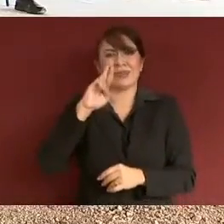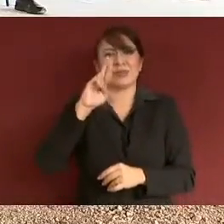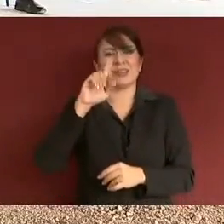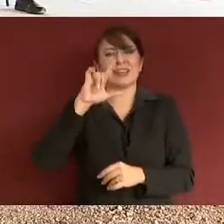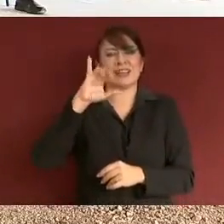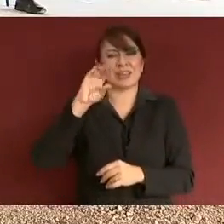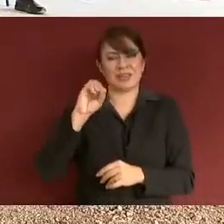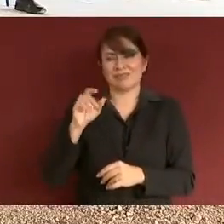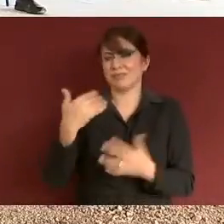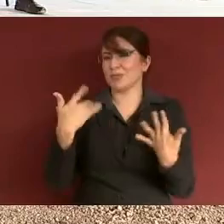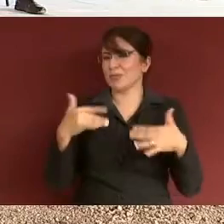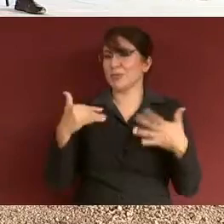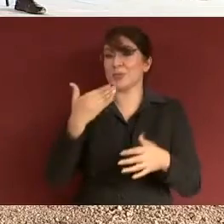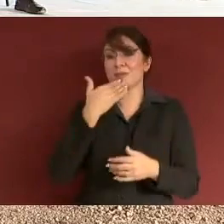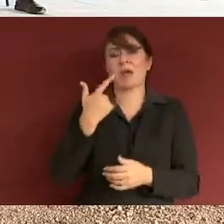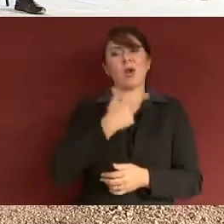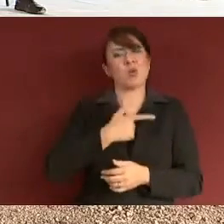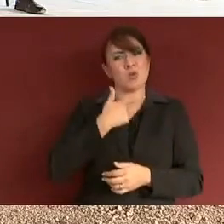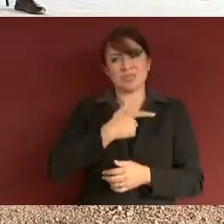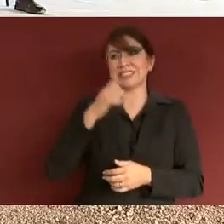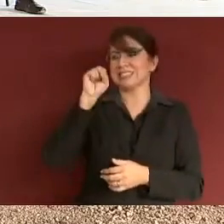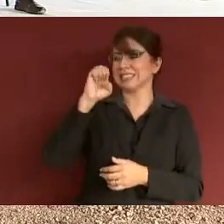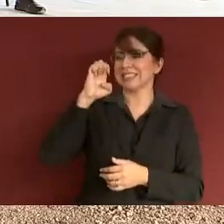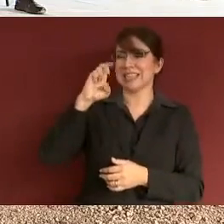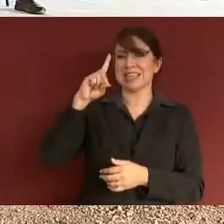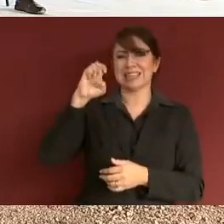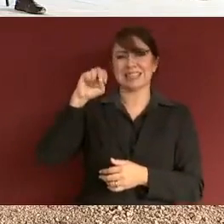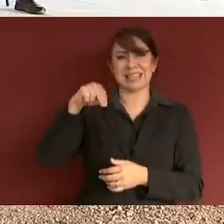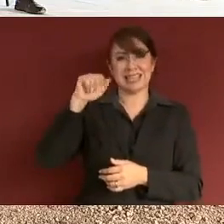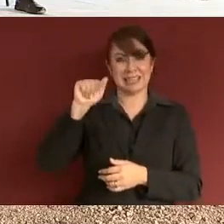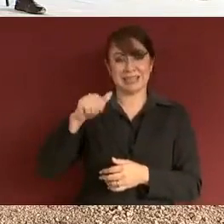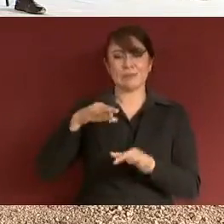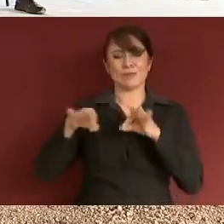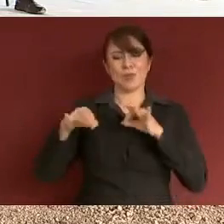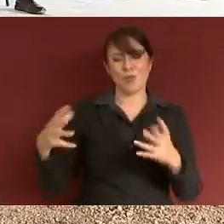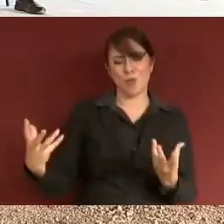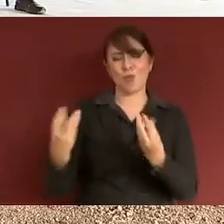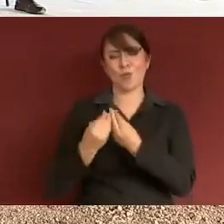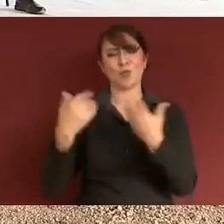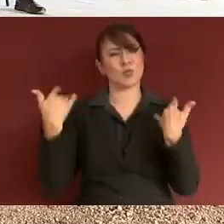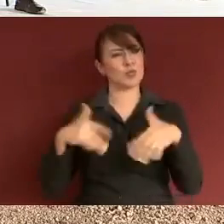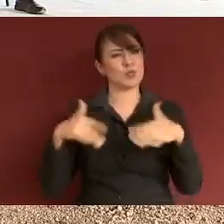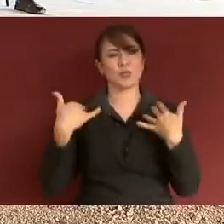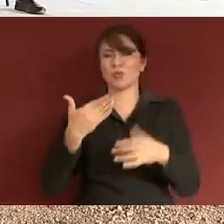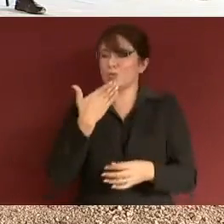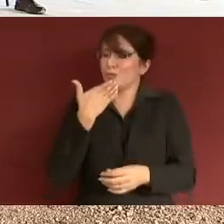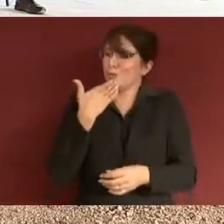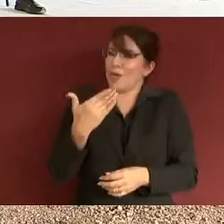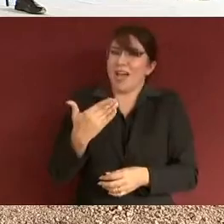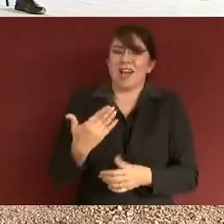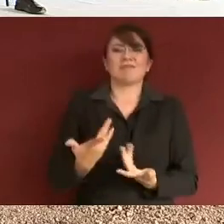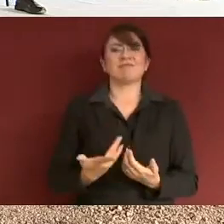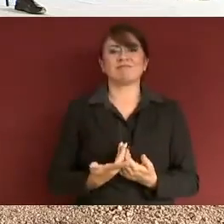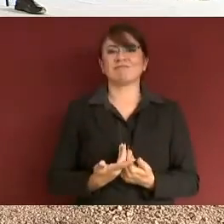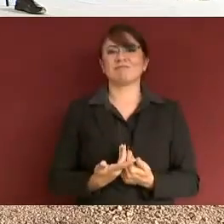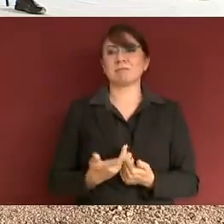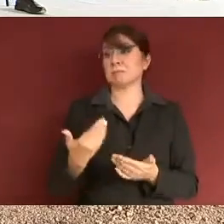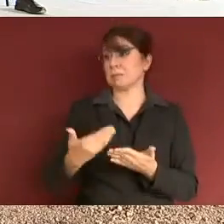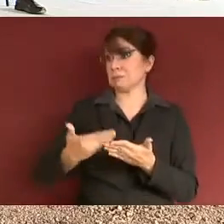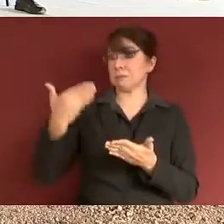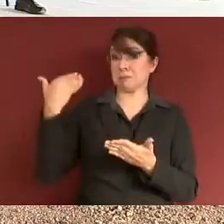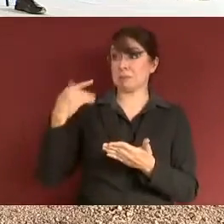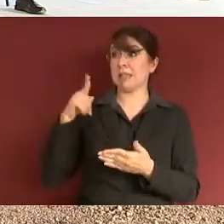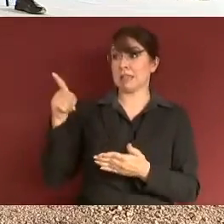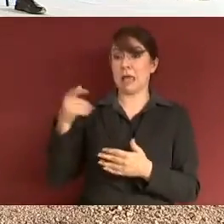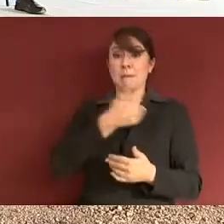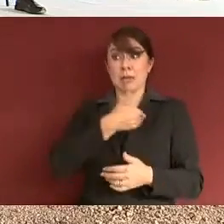sido un placer trabajar con Sedena. Hicimos mucho más de lo que usted nos encargó, señor presidente. Nos encargó hacer lo que se llama